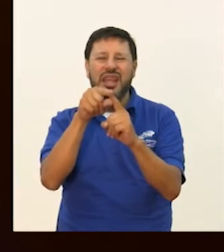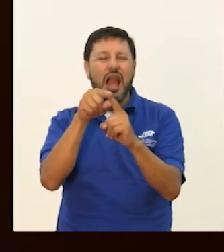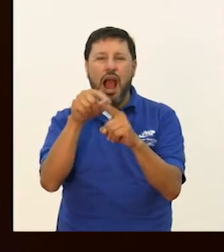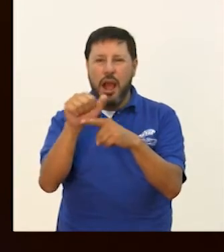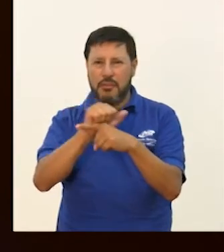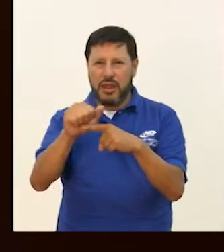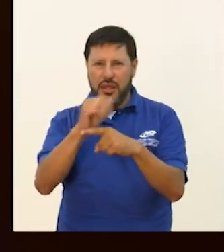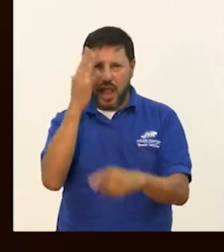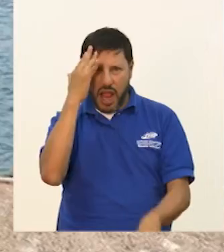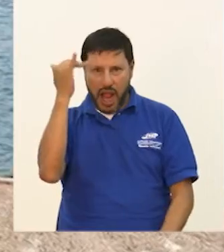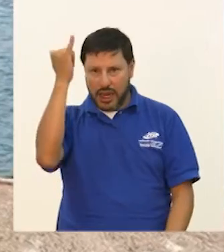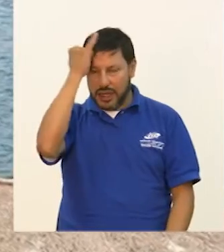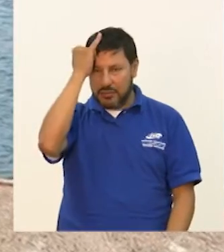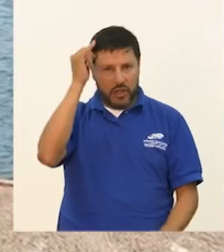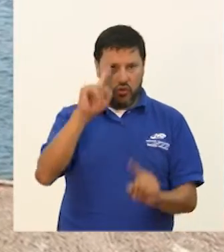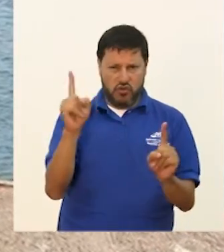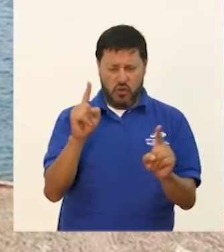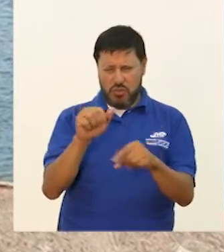empresas de Europa.